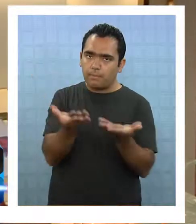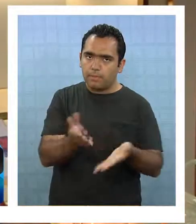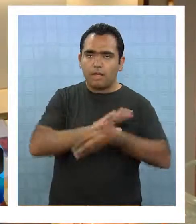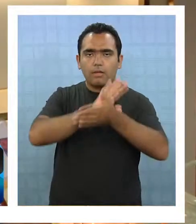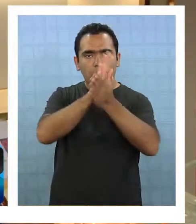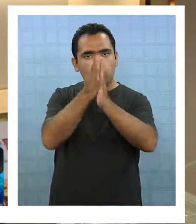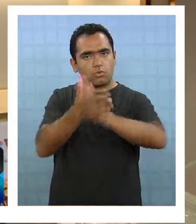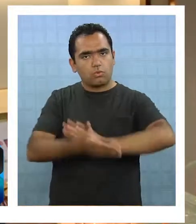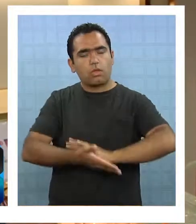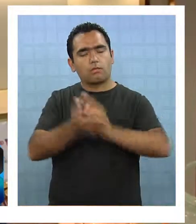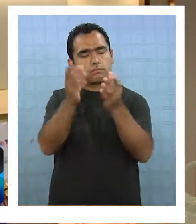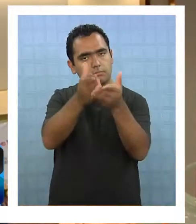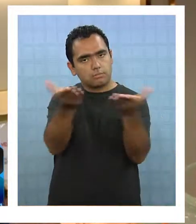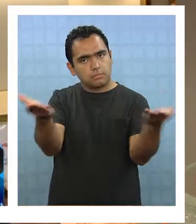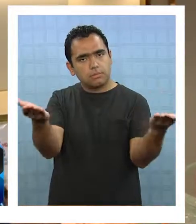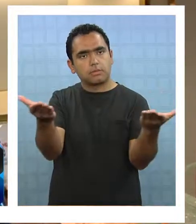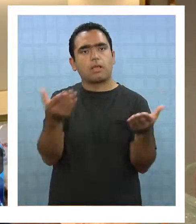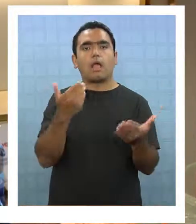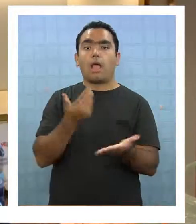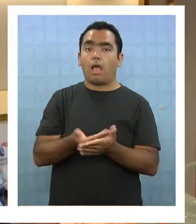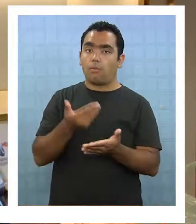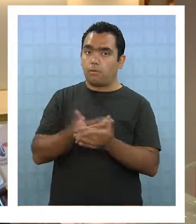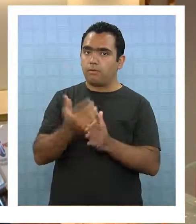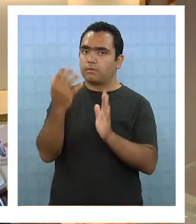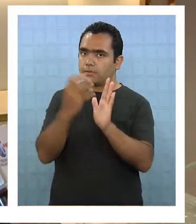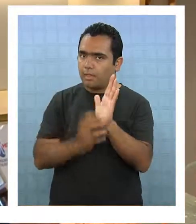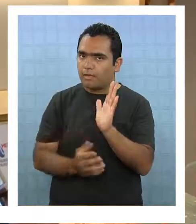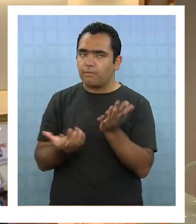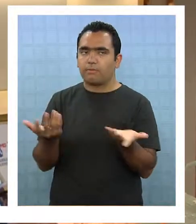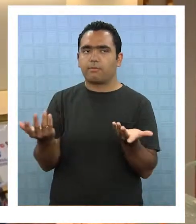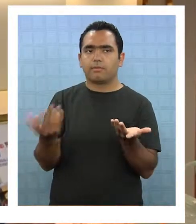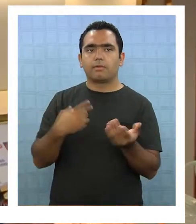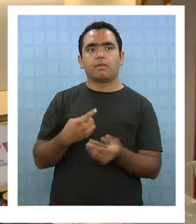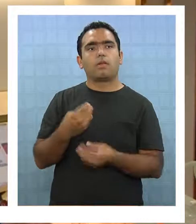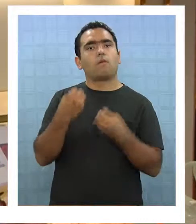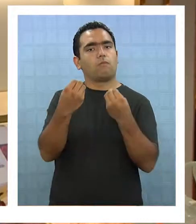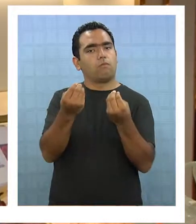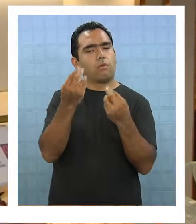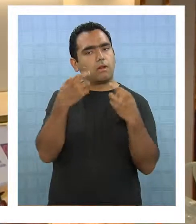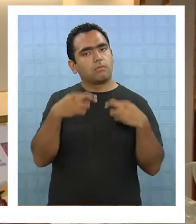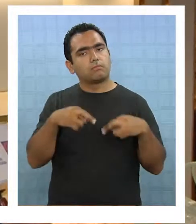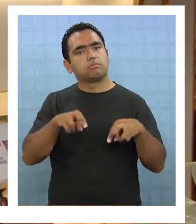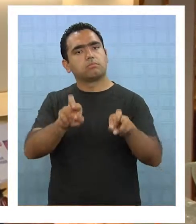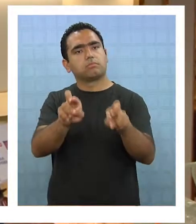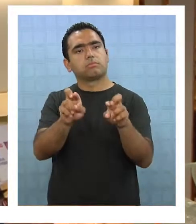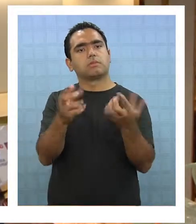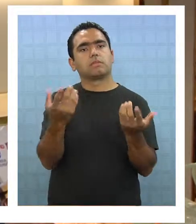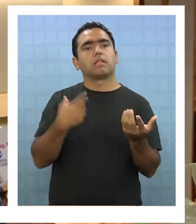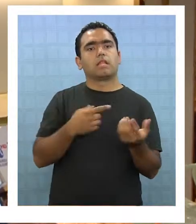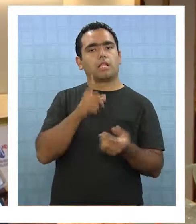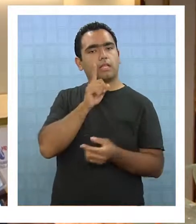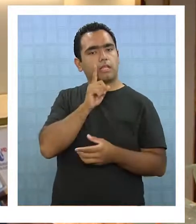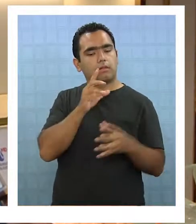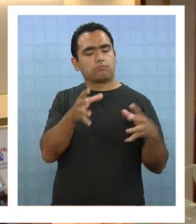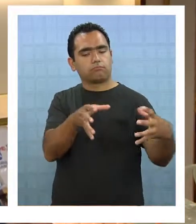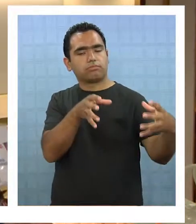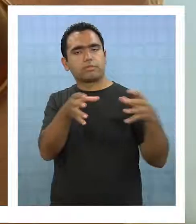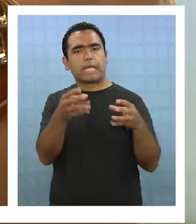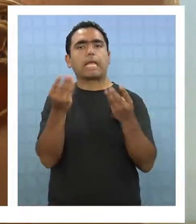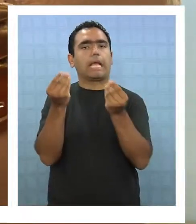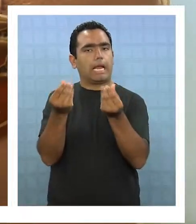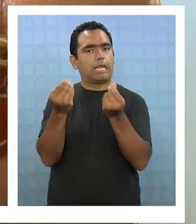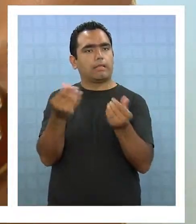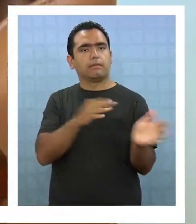invitados a todos los clientes a que aprovechen estos descuentos, que es una muy buena opción para tener un muy buen producto y de calidad.